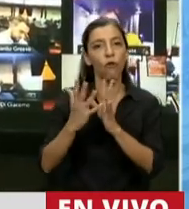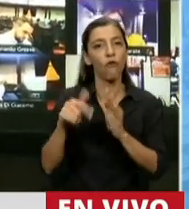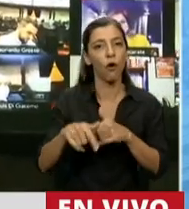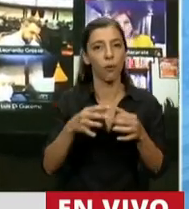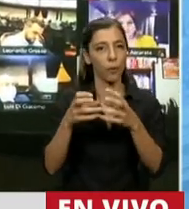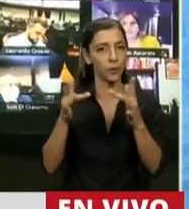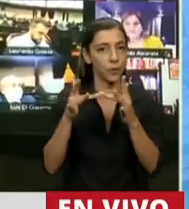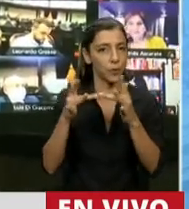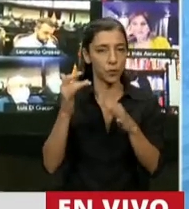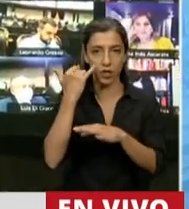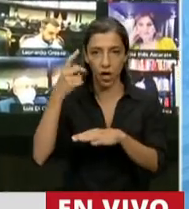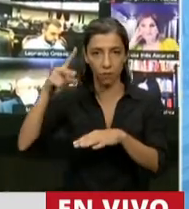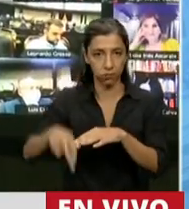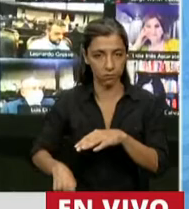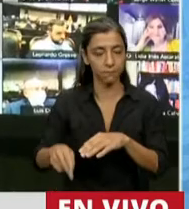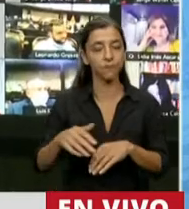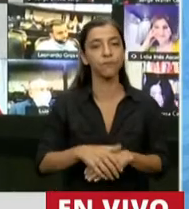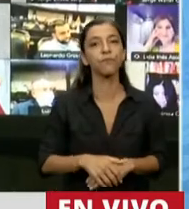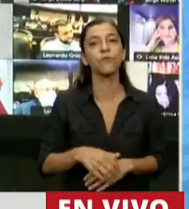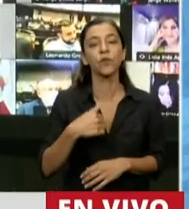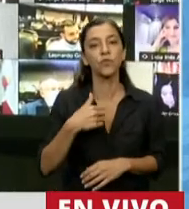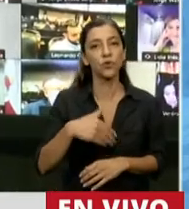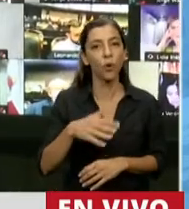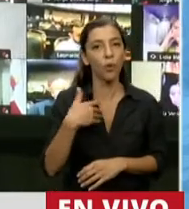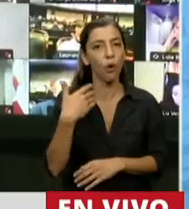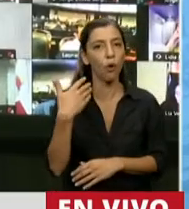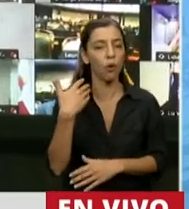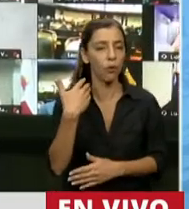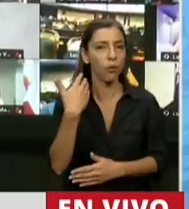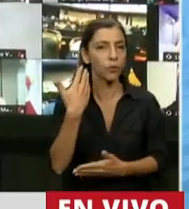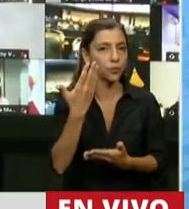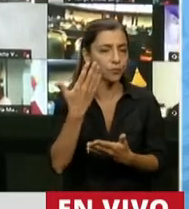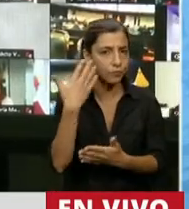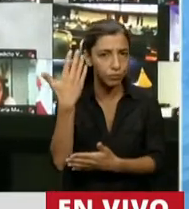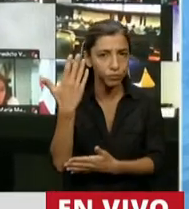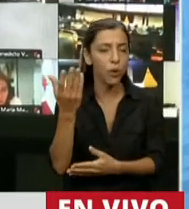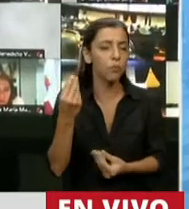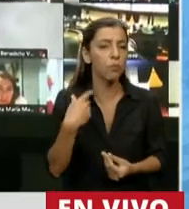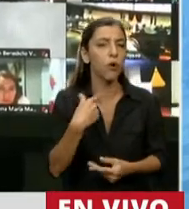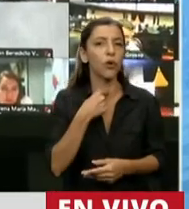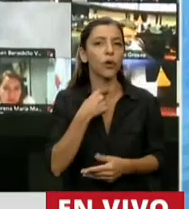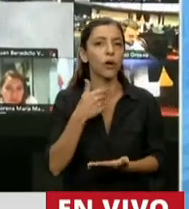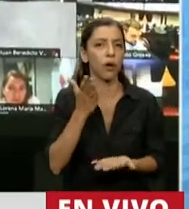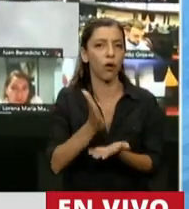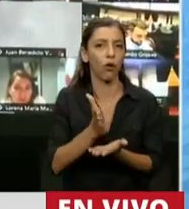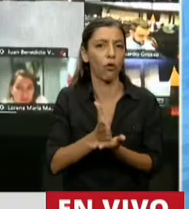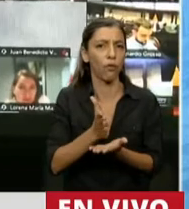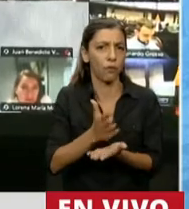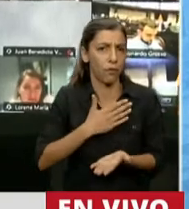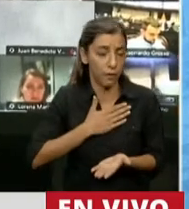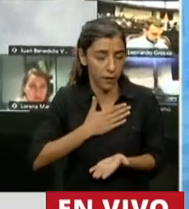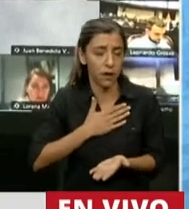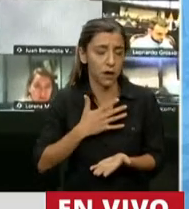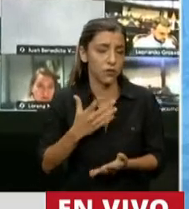sí estoy haciendo este informe es porque no quiero resignar ni abdicar mi derecho de ser representante,